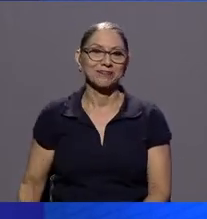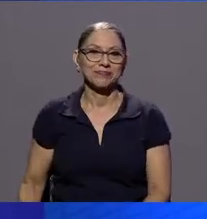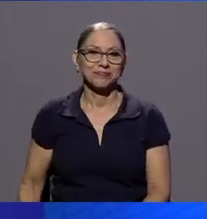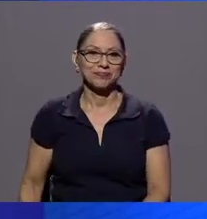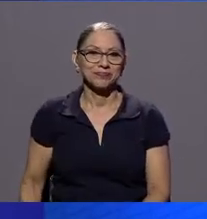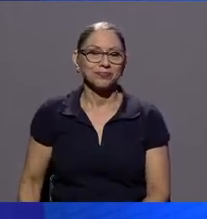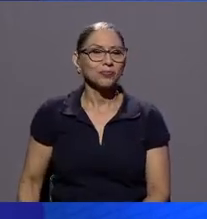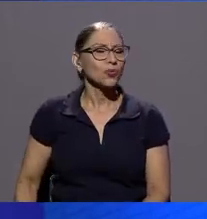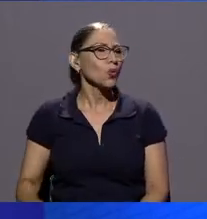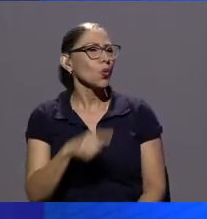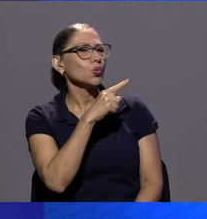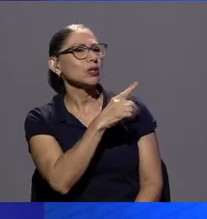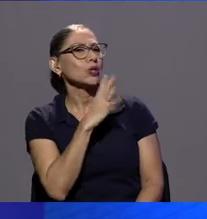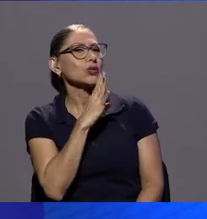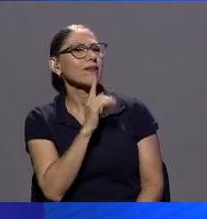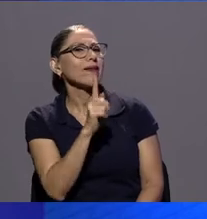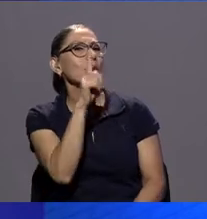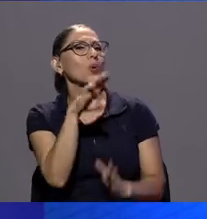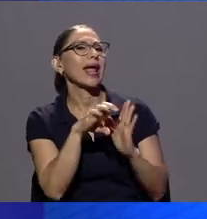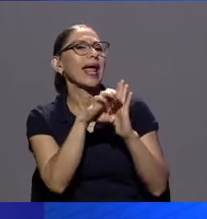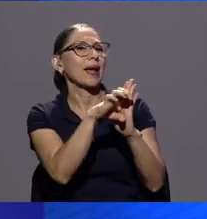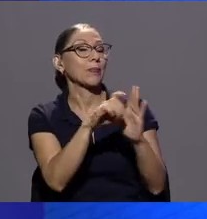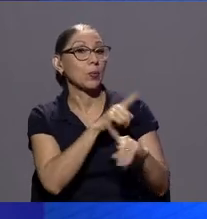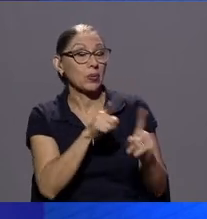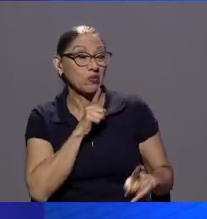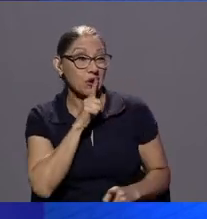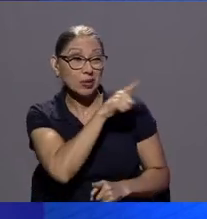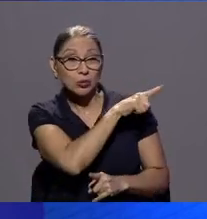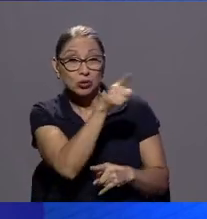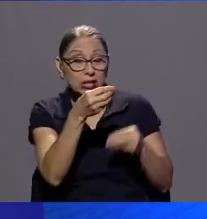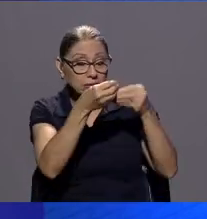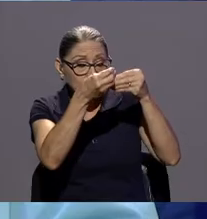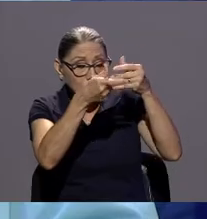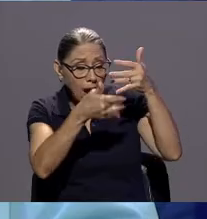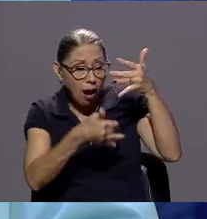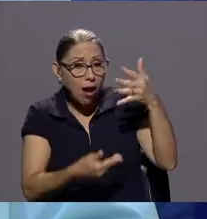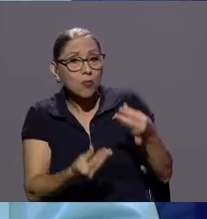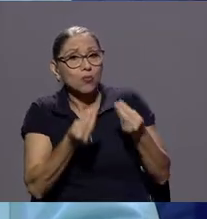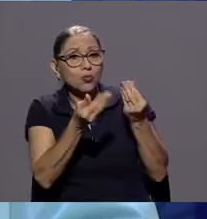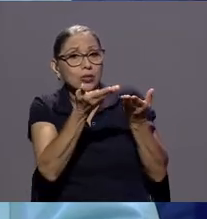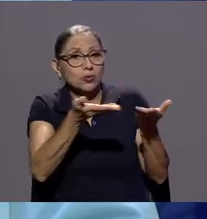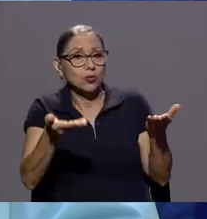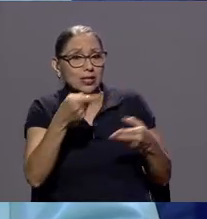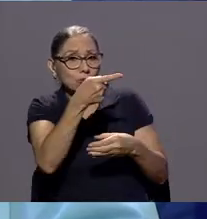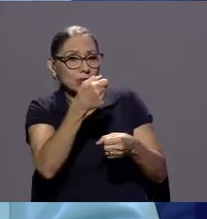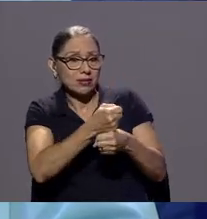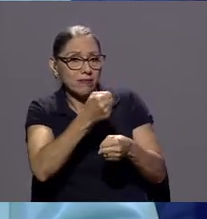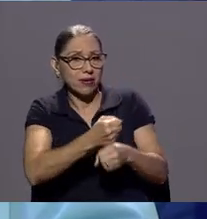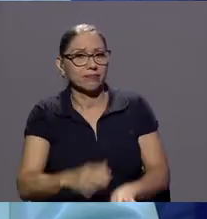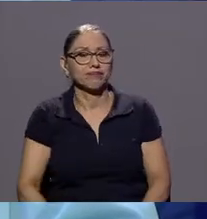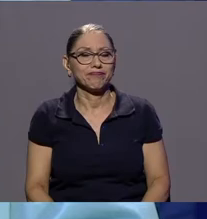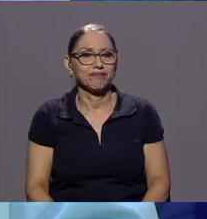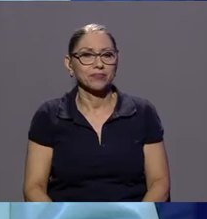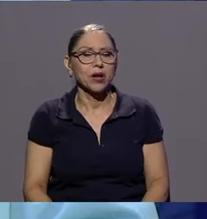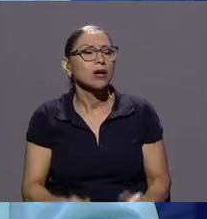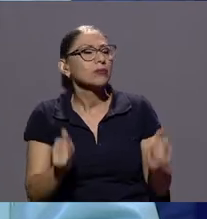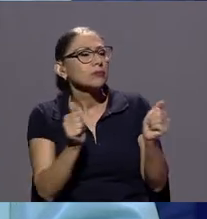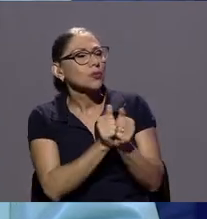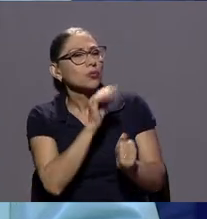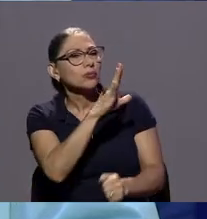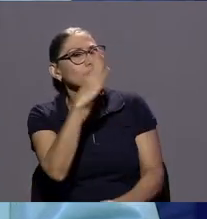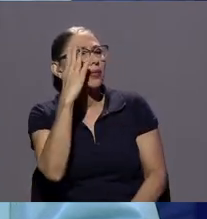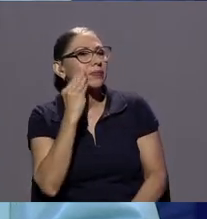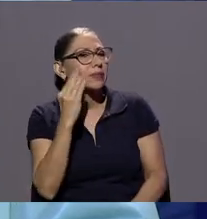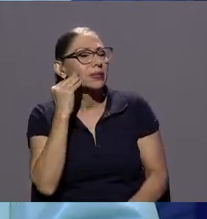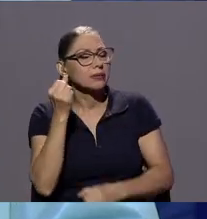muchos don eric que ustedes en los cuales ustedes trabajan me gustaría saber de acuerdo a la experiencia y todos estos años que tienen